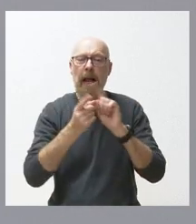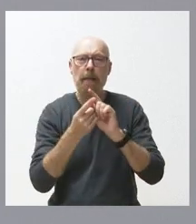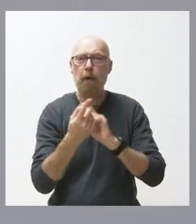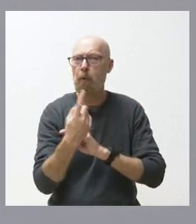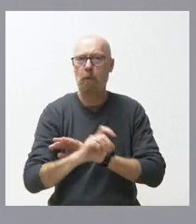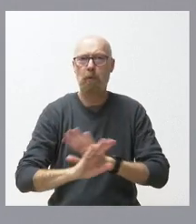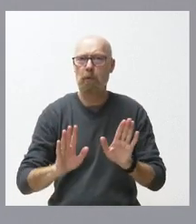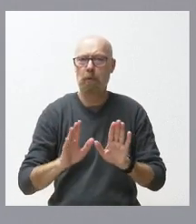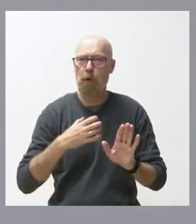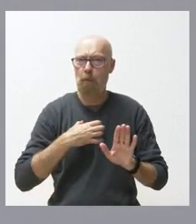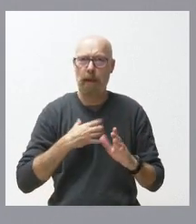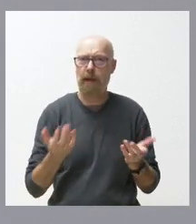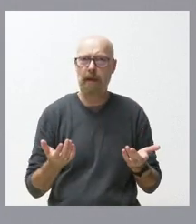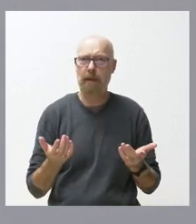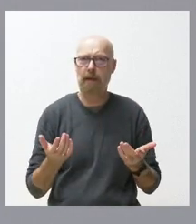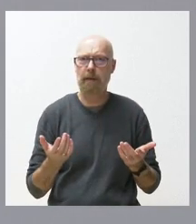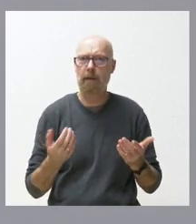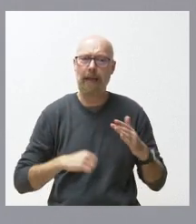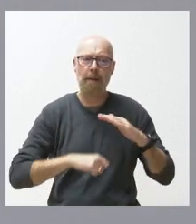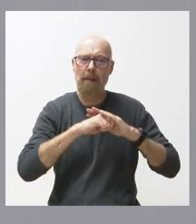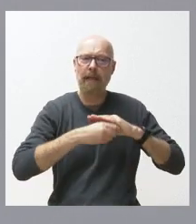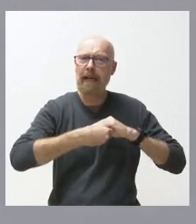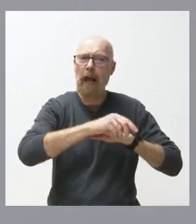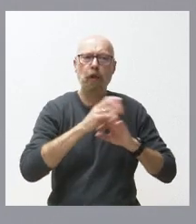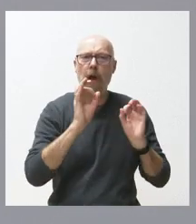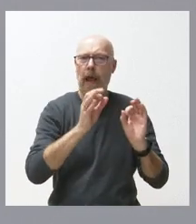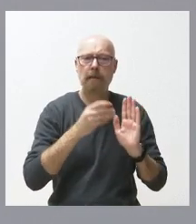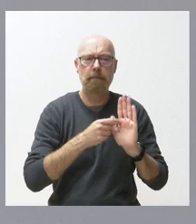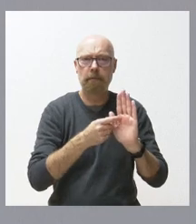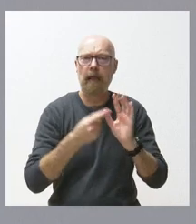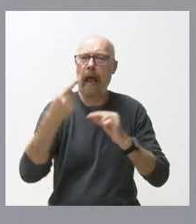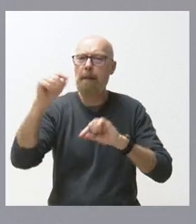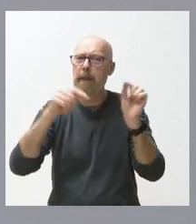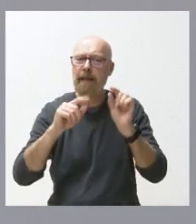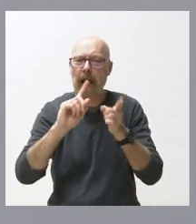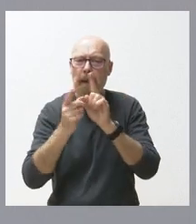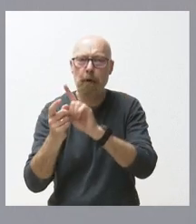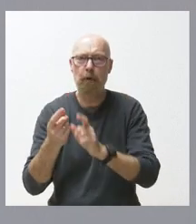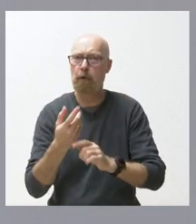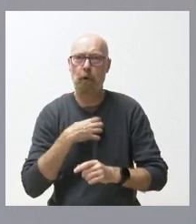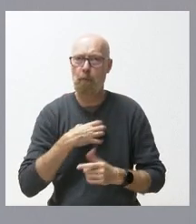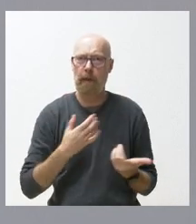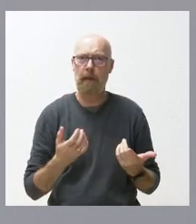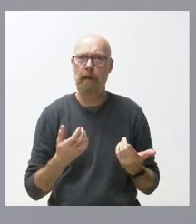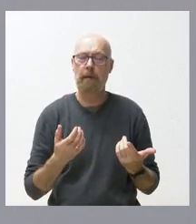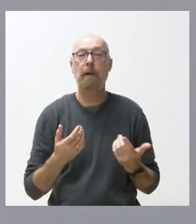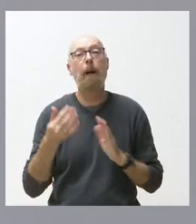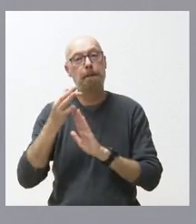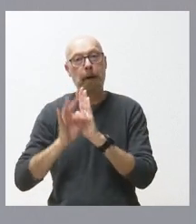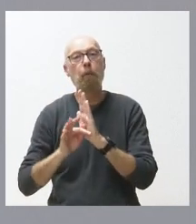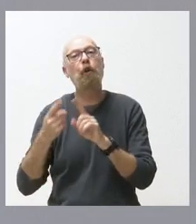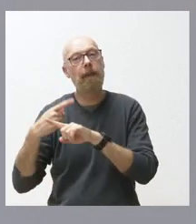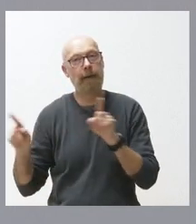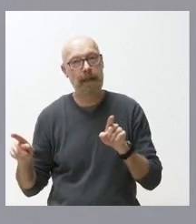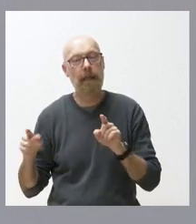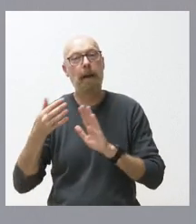en ese sentido la posibilidad de una enmienda de totalidad de un trámite parlamentario posterior no es el caso del presupuesto donde